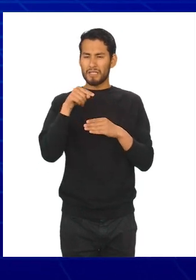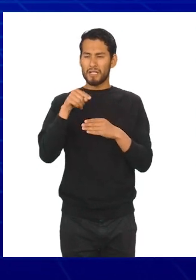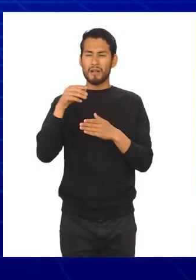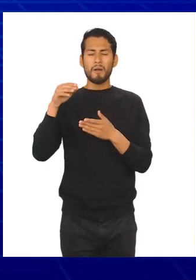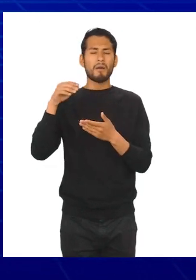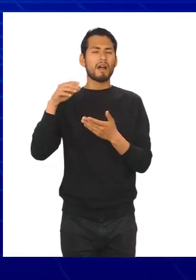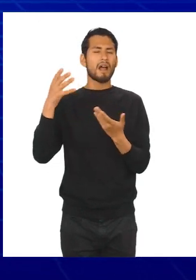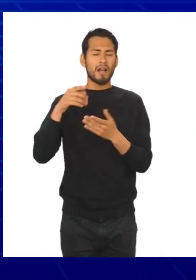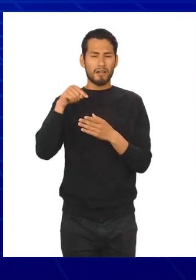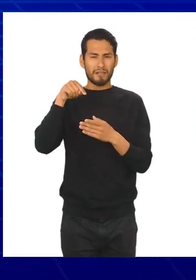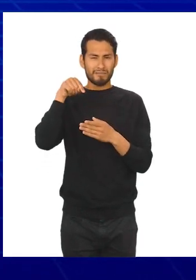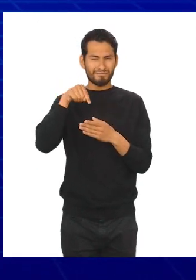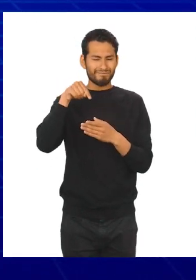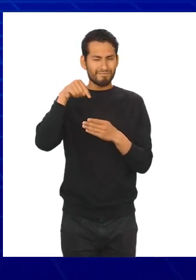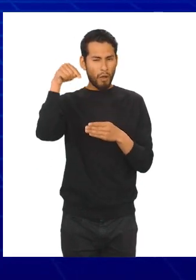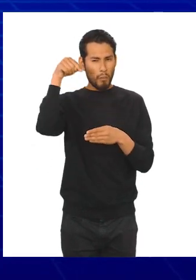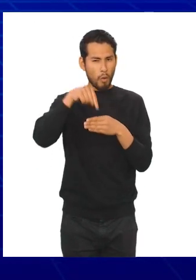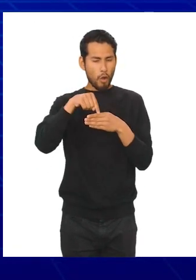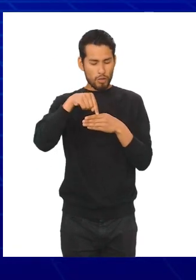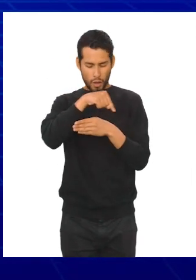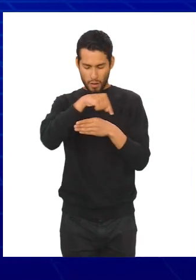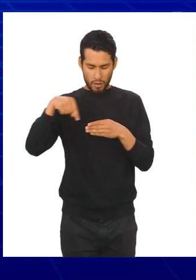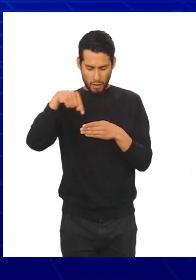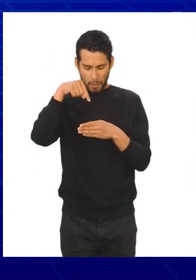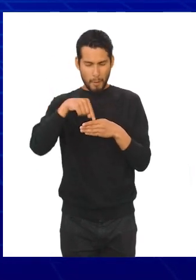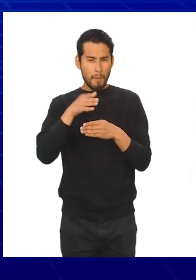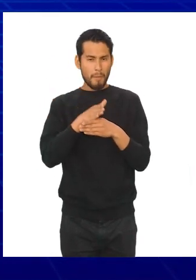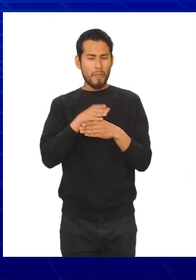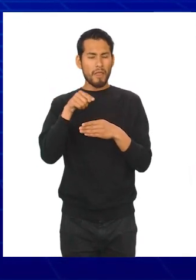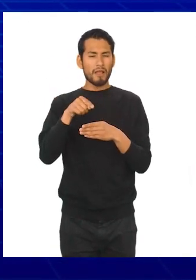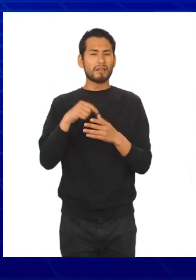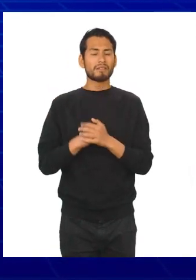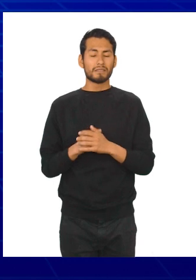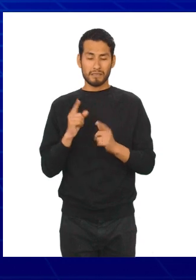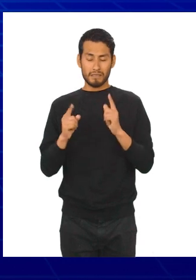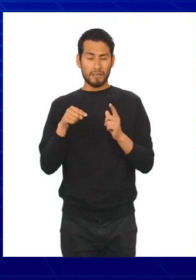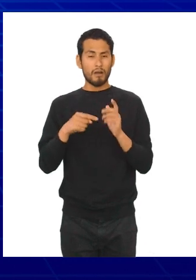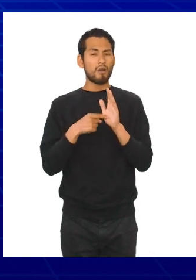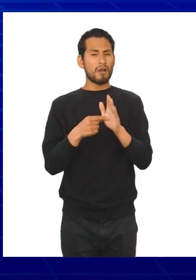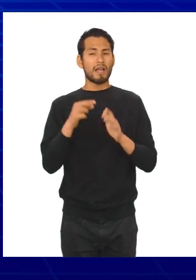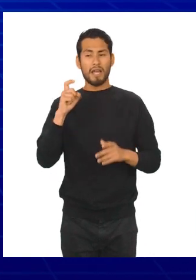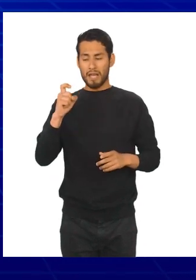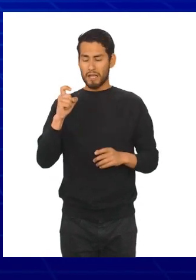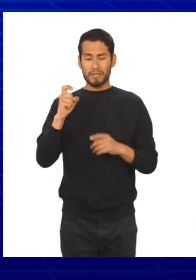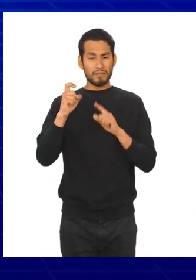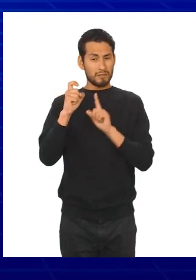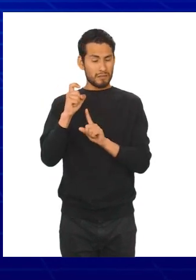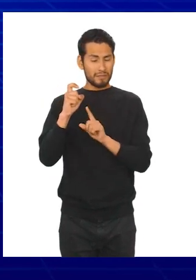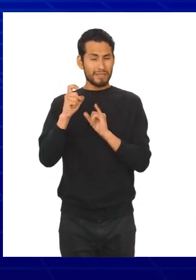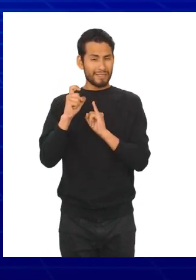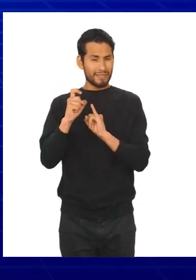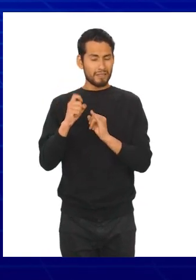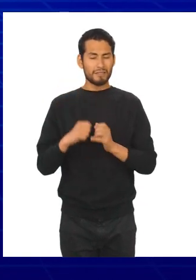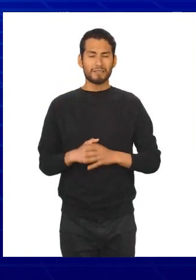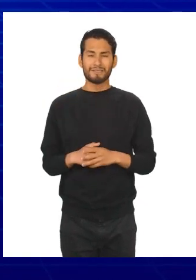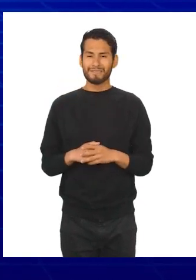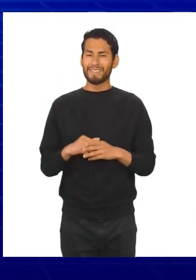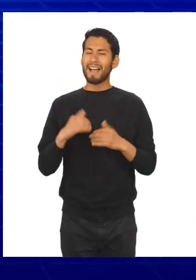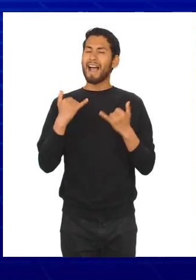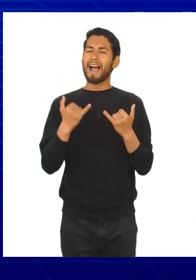punto medio de una clase. Se considera como el valor representativo de un intervalo y se denota por x sub i.